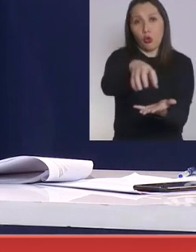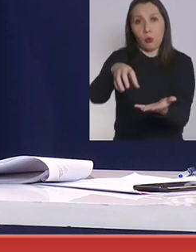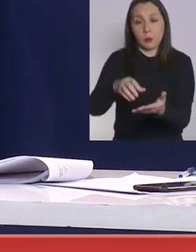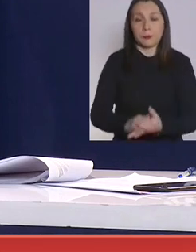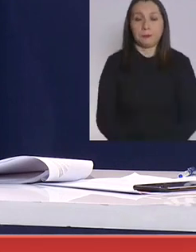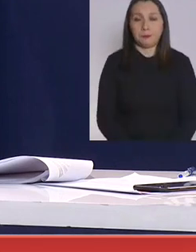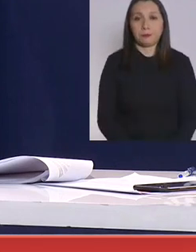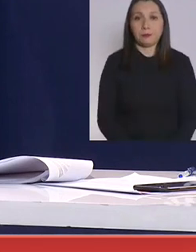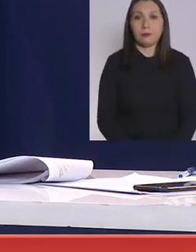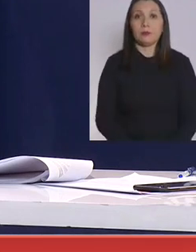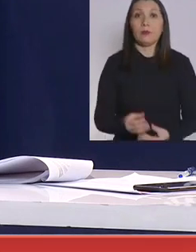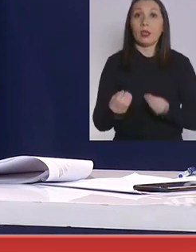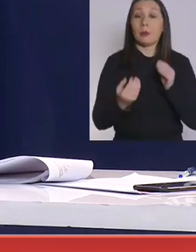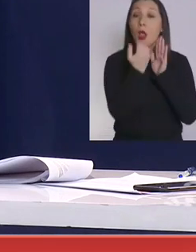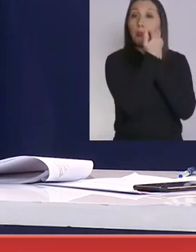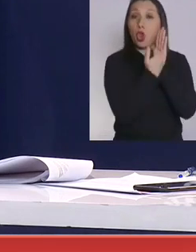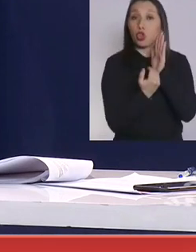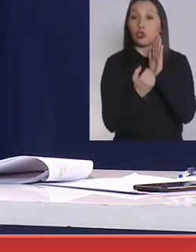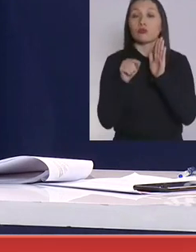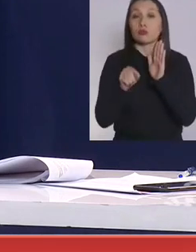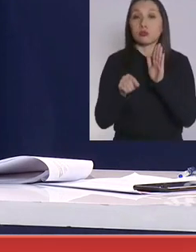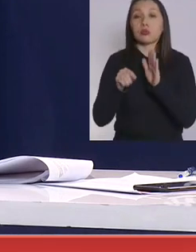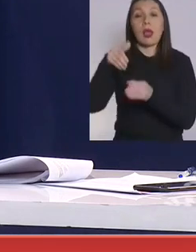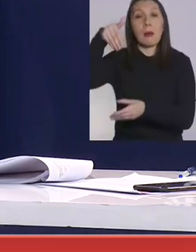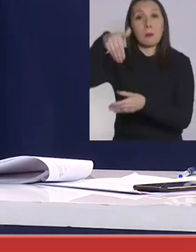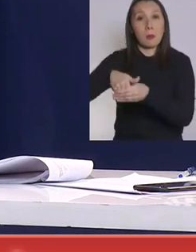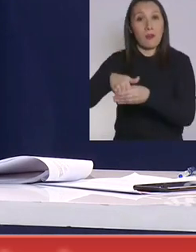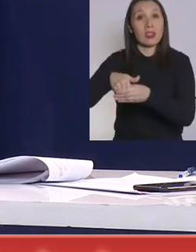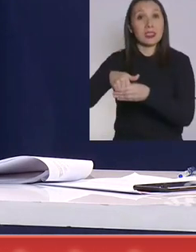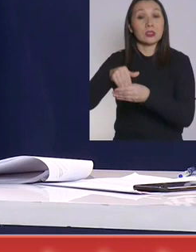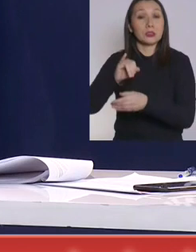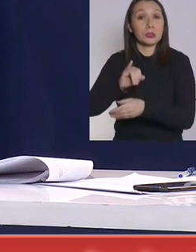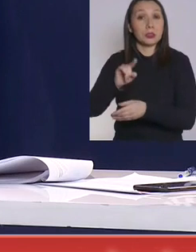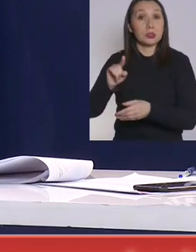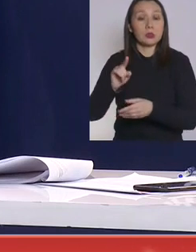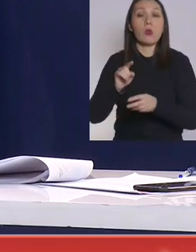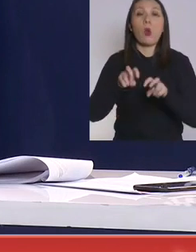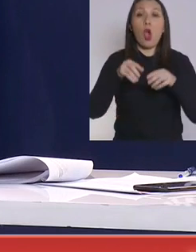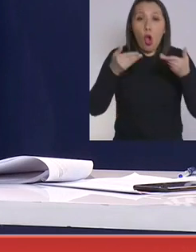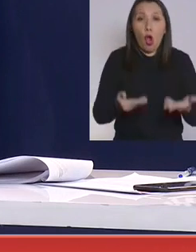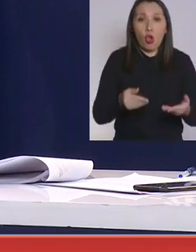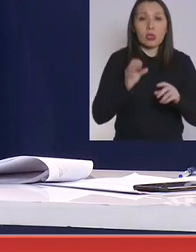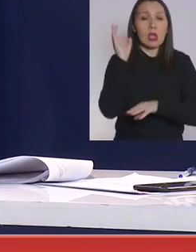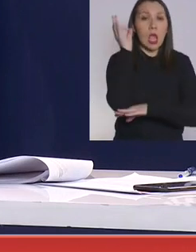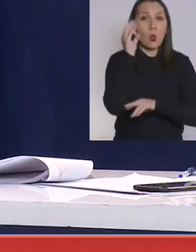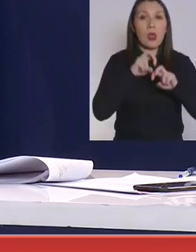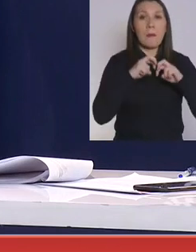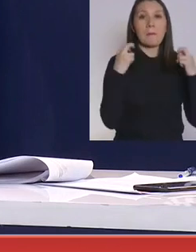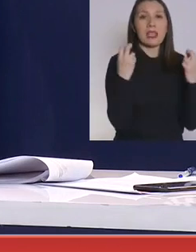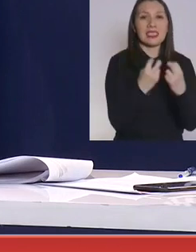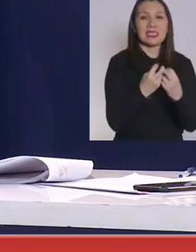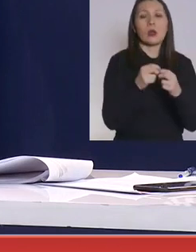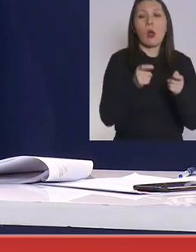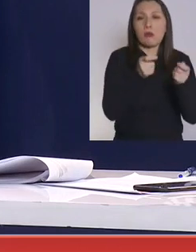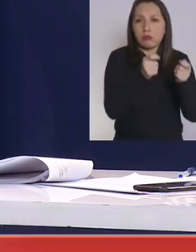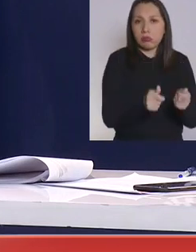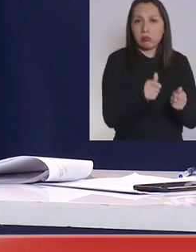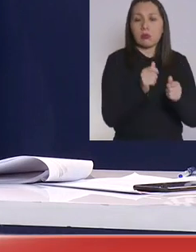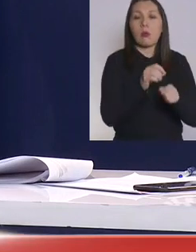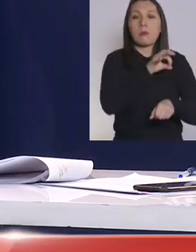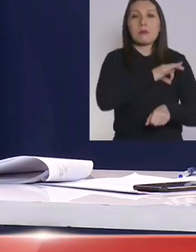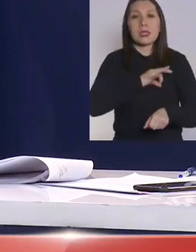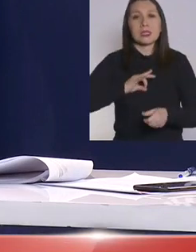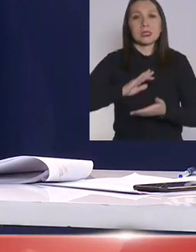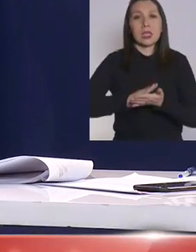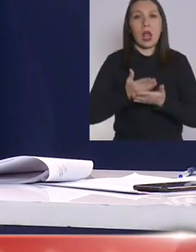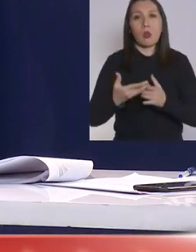relación al protocolo del plebiscito, hoy hay una mesa técnica que se trabajó, una mesa técnica del Ministerio de Salud